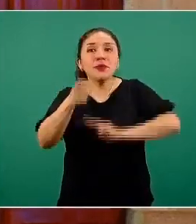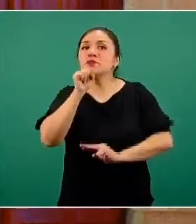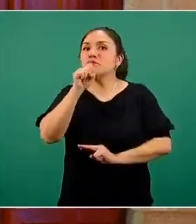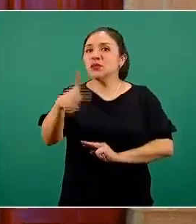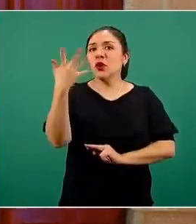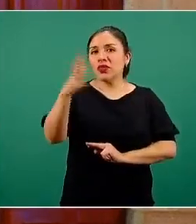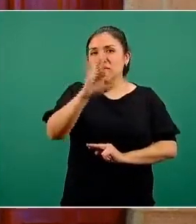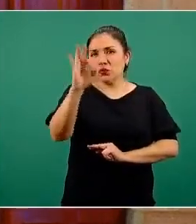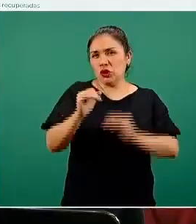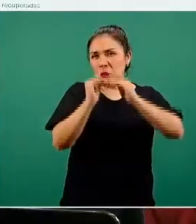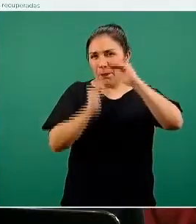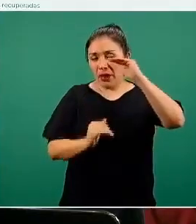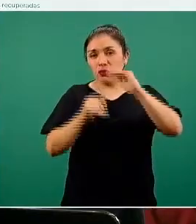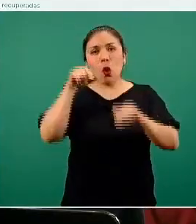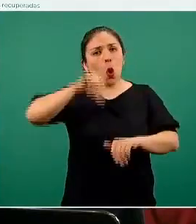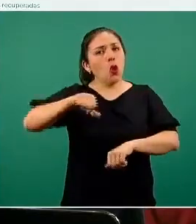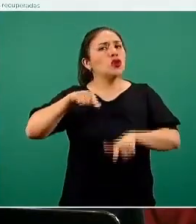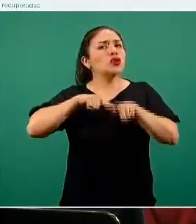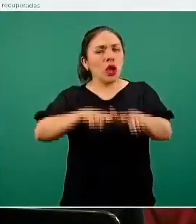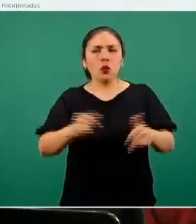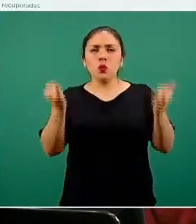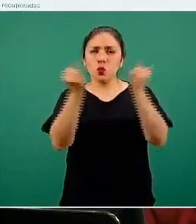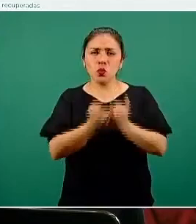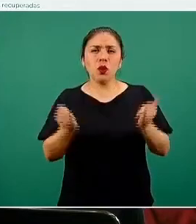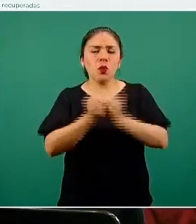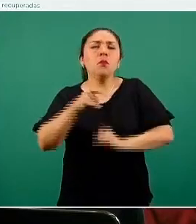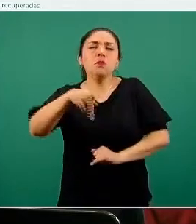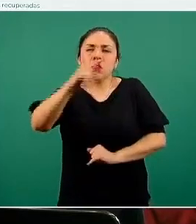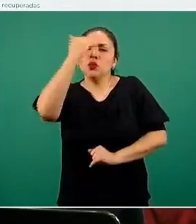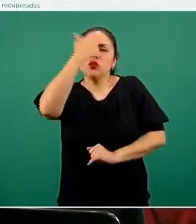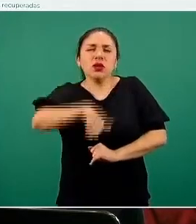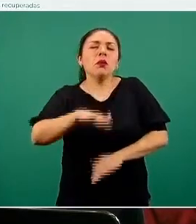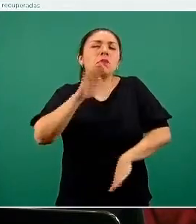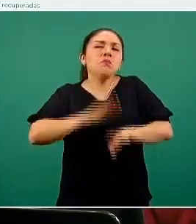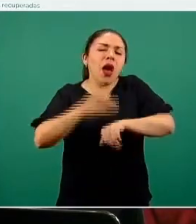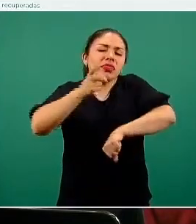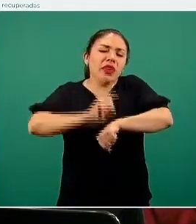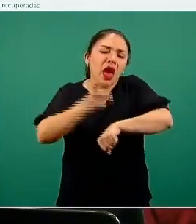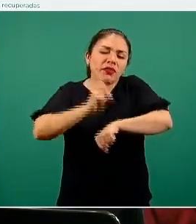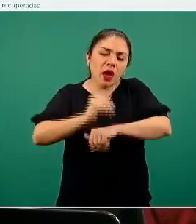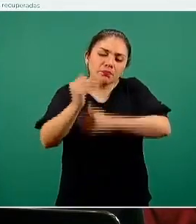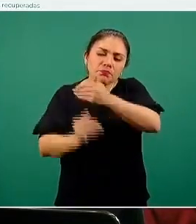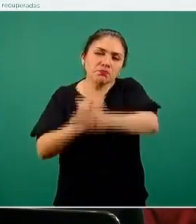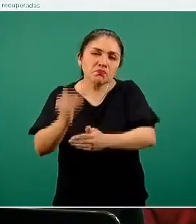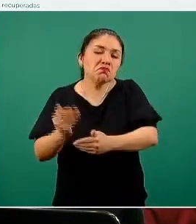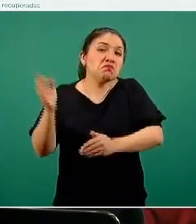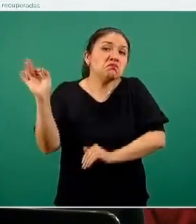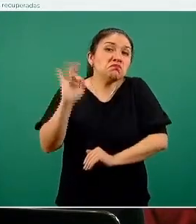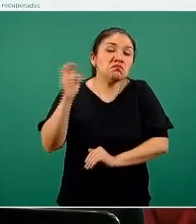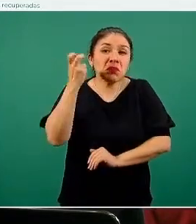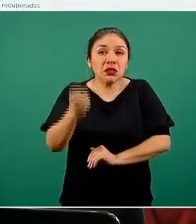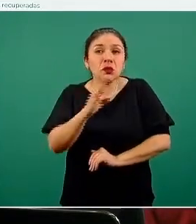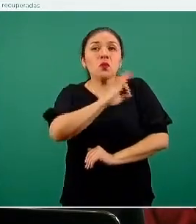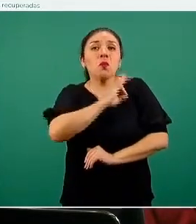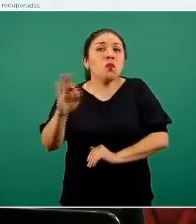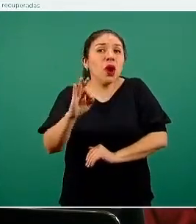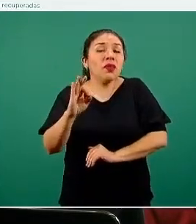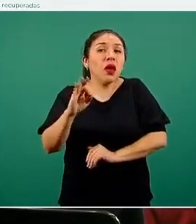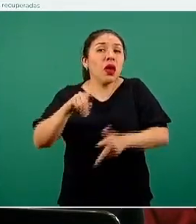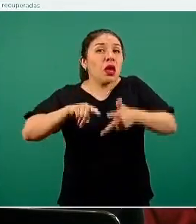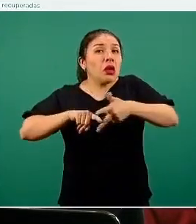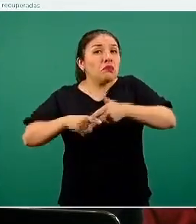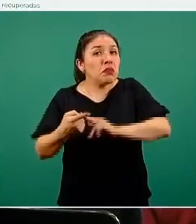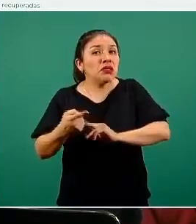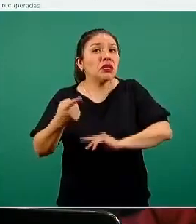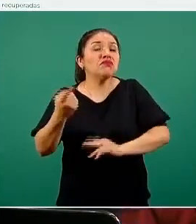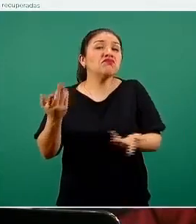10%, el día de hoy se mantiene, sin embargo sabemos que en siguientes días muy probablemente esta disminución pudiera empezar